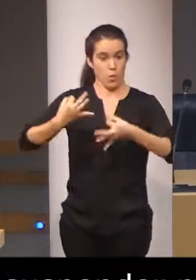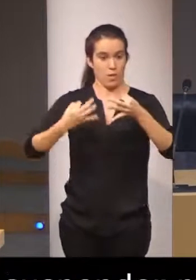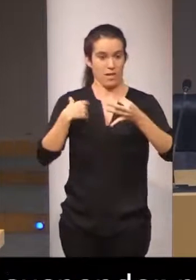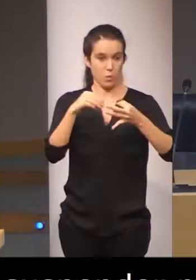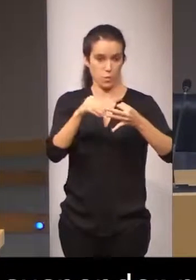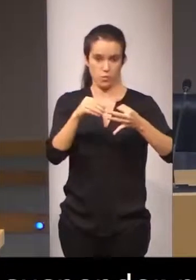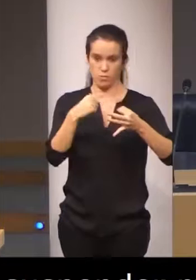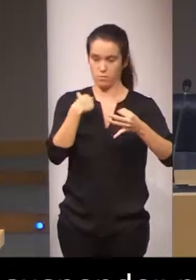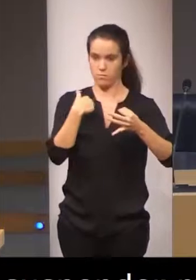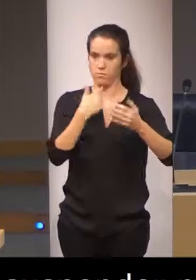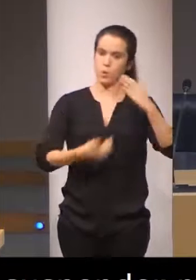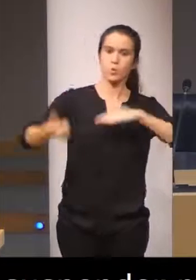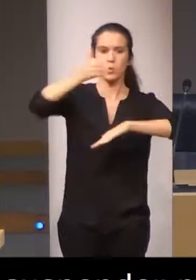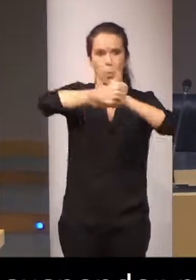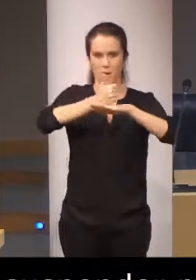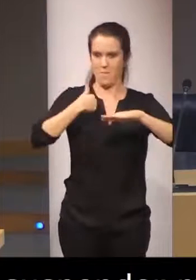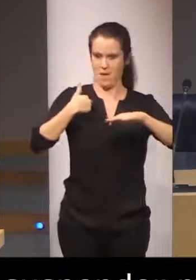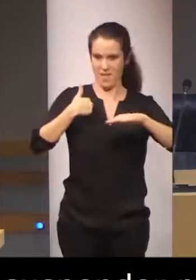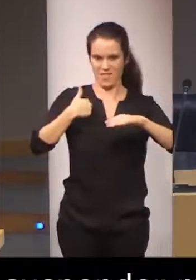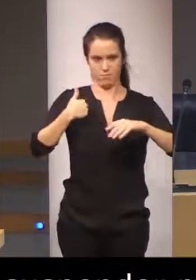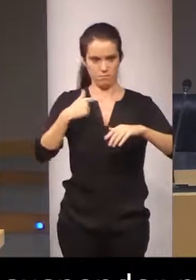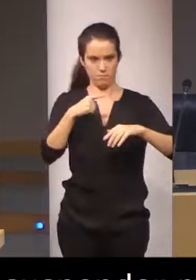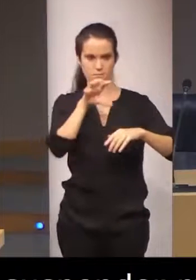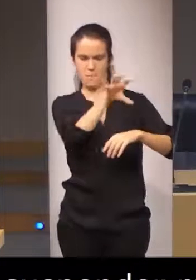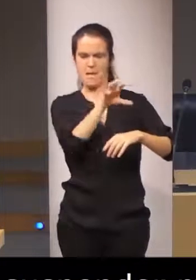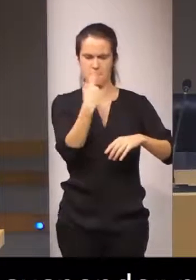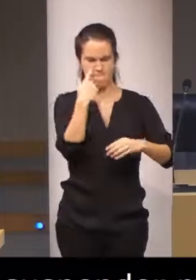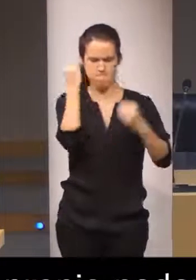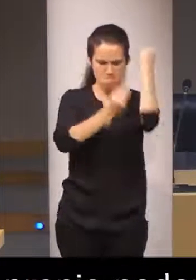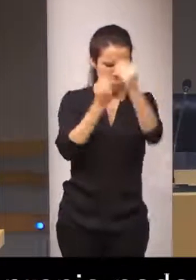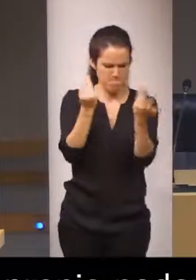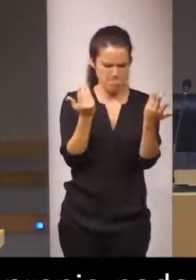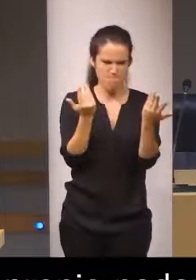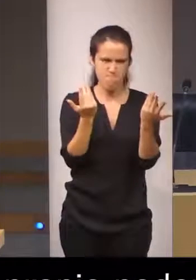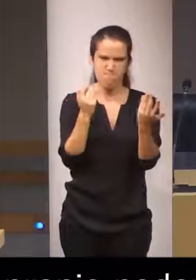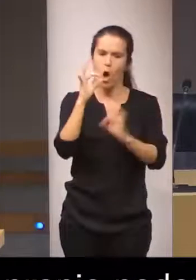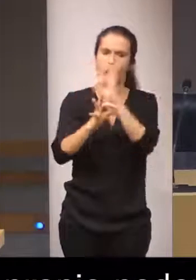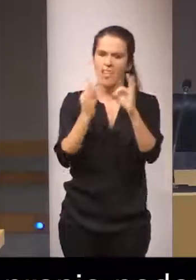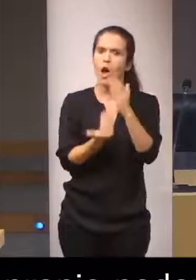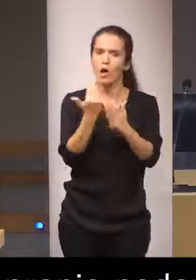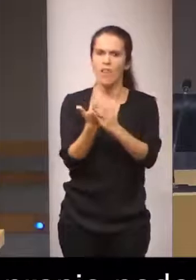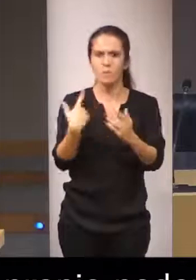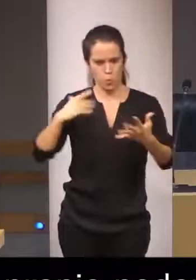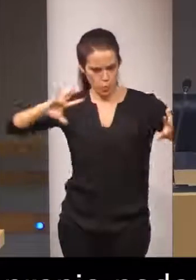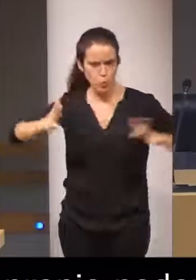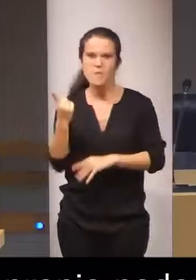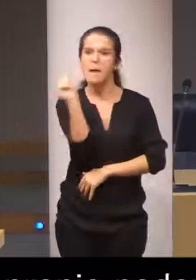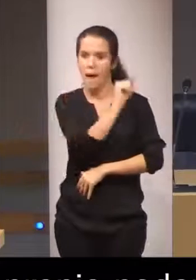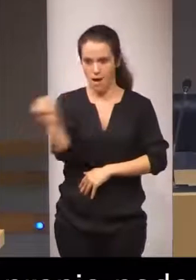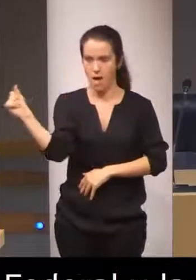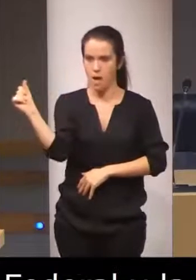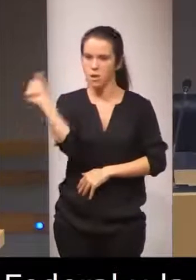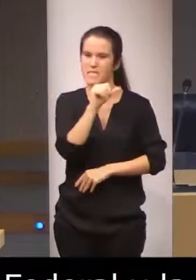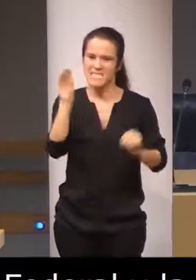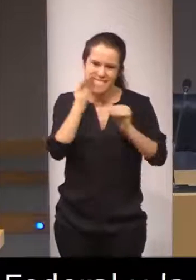federal y la suprema corte de la nación ha organizado una jornada muy intensiva de una semana de formación